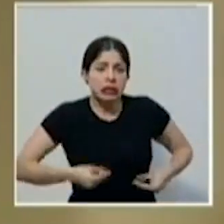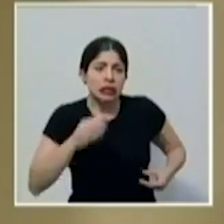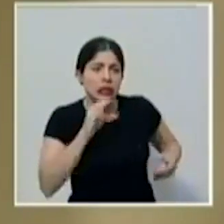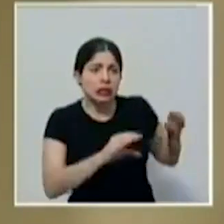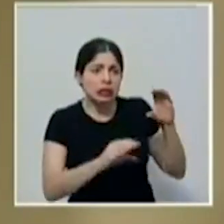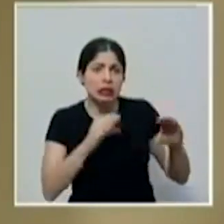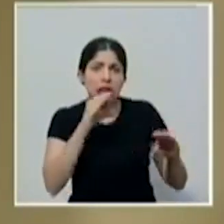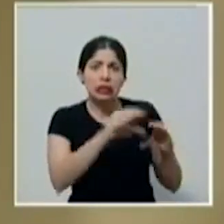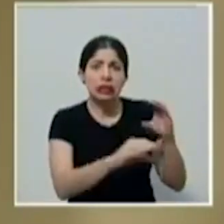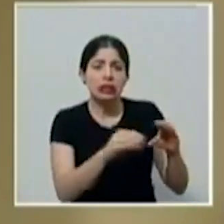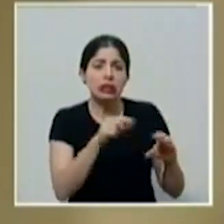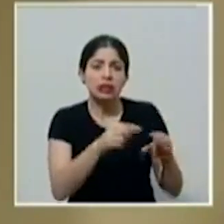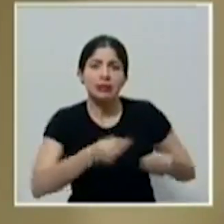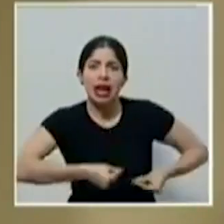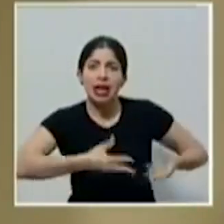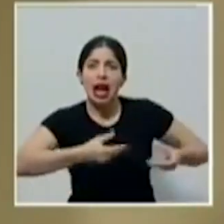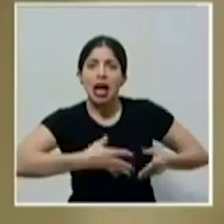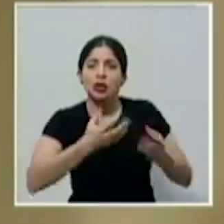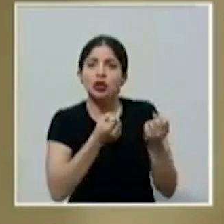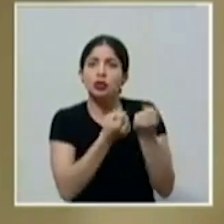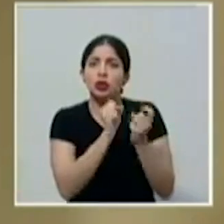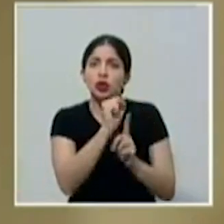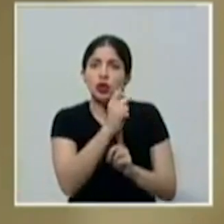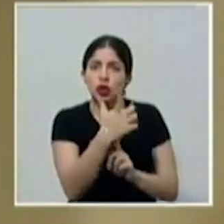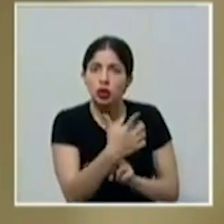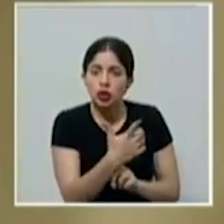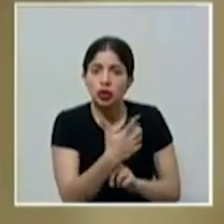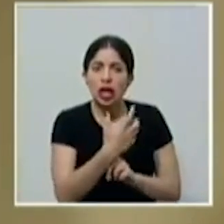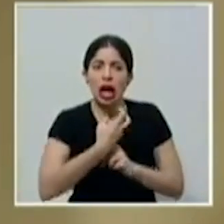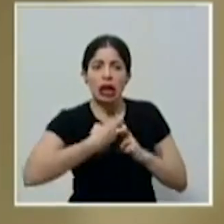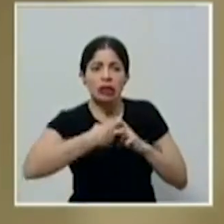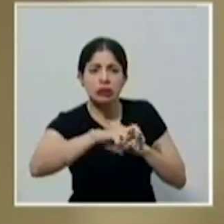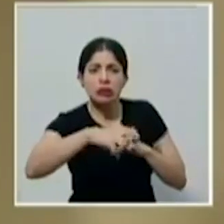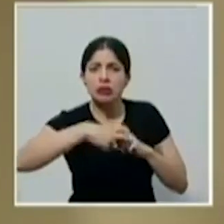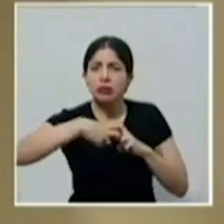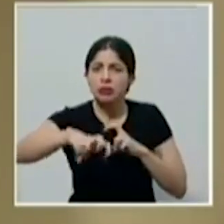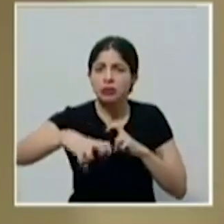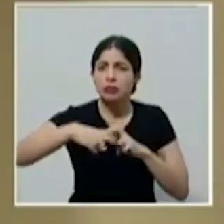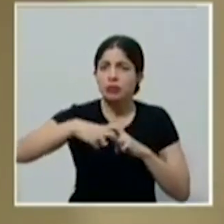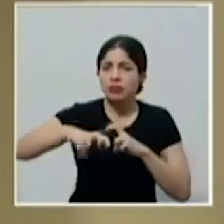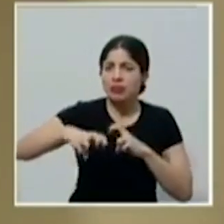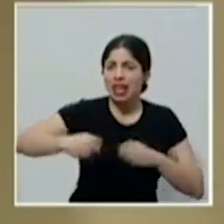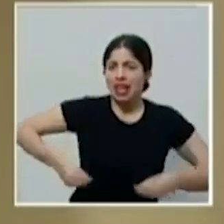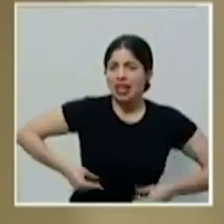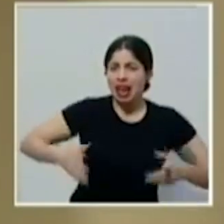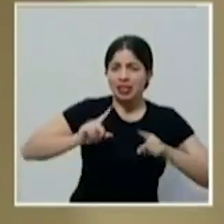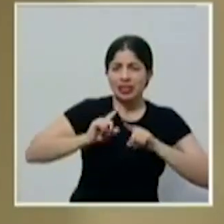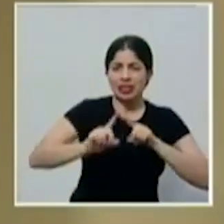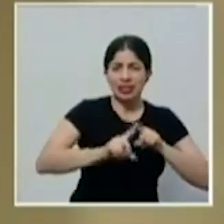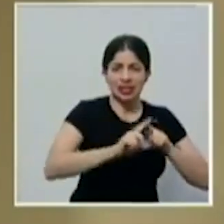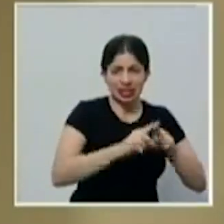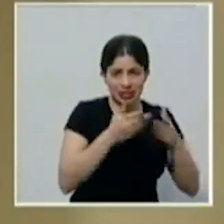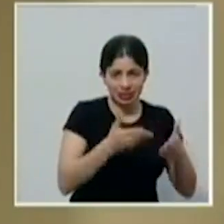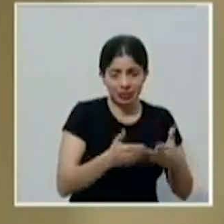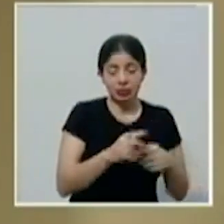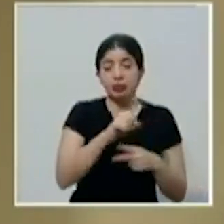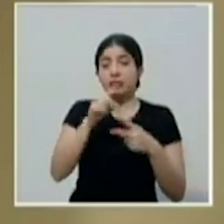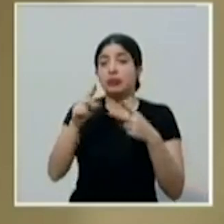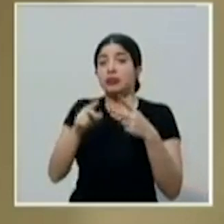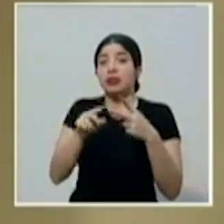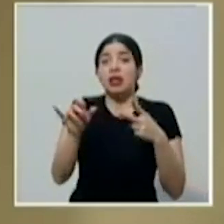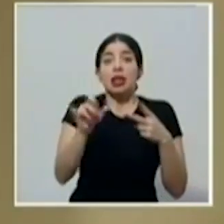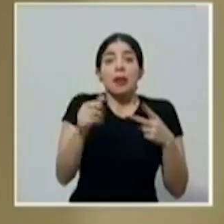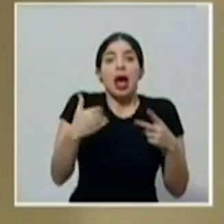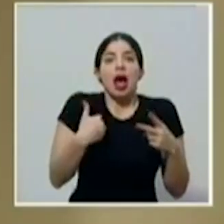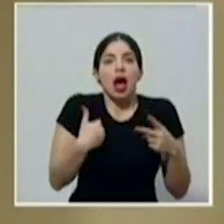de gasto social, transferencias y otros gastos. Segundo, hay una